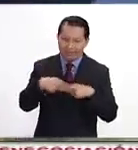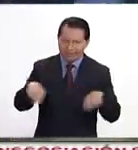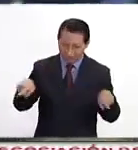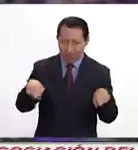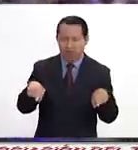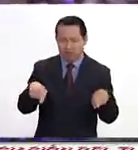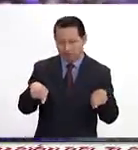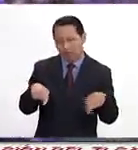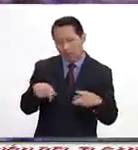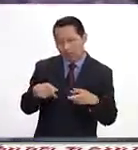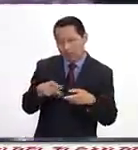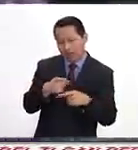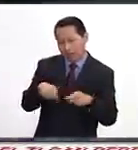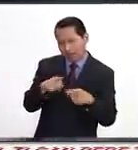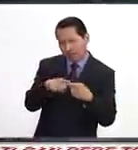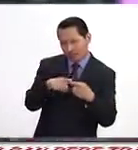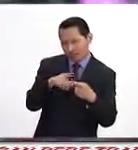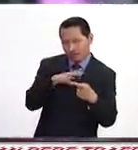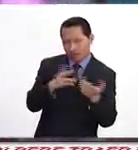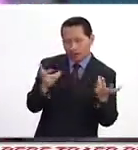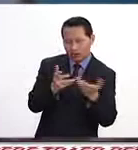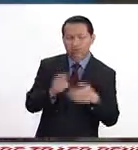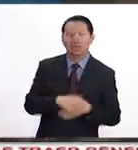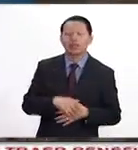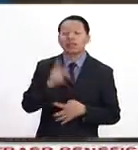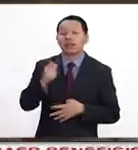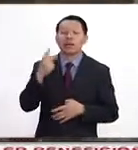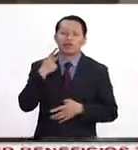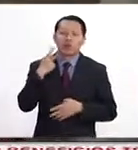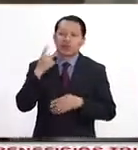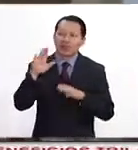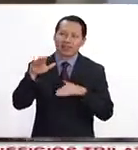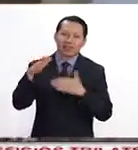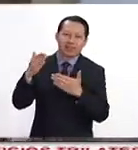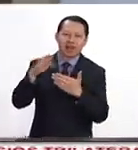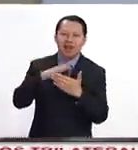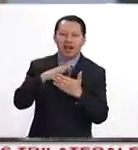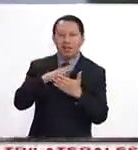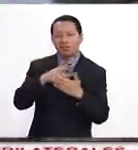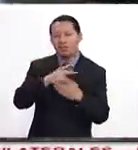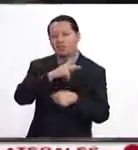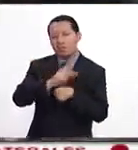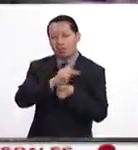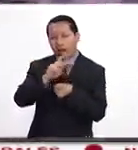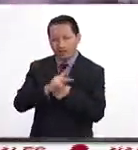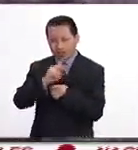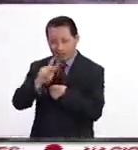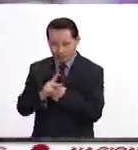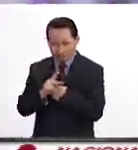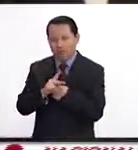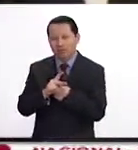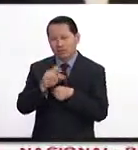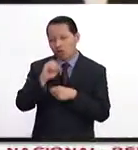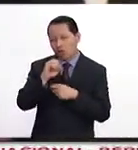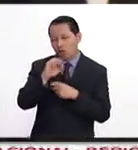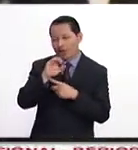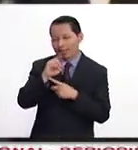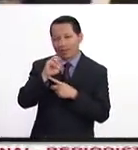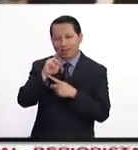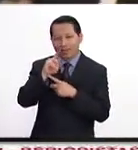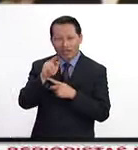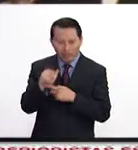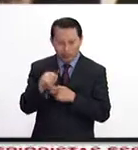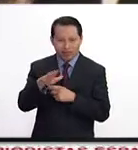ha estado implementando. Principalmente la política exterior hacia los países occidentales de Rouhani o de la administración de